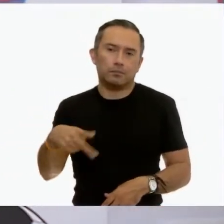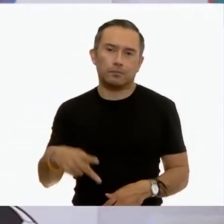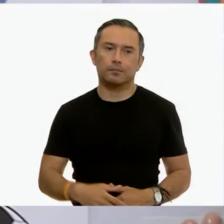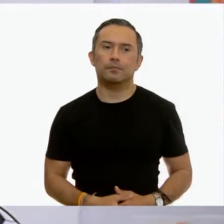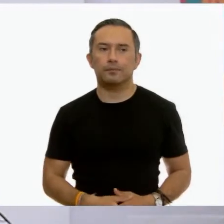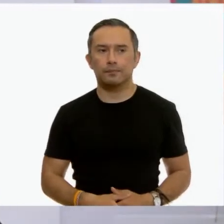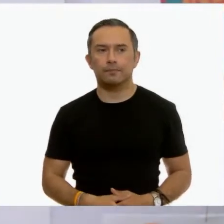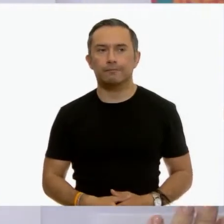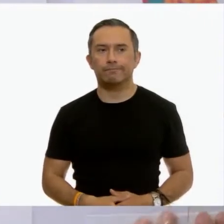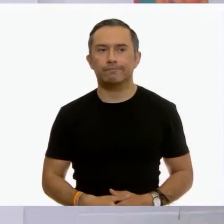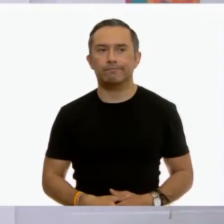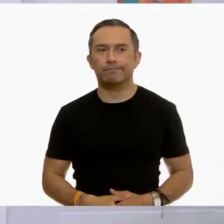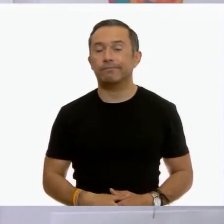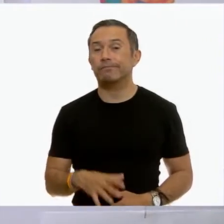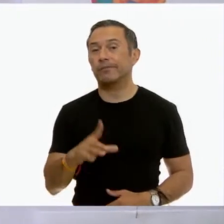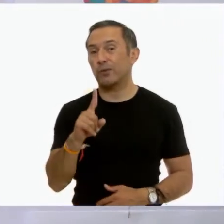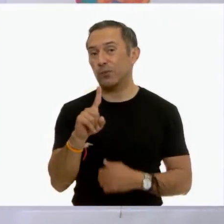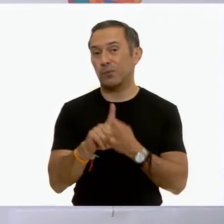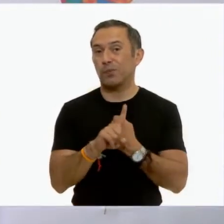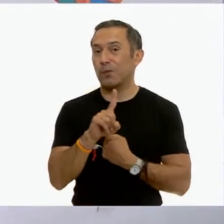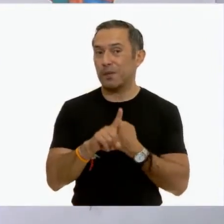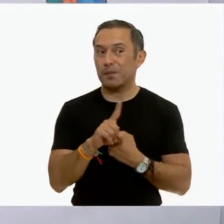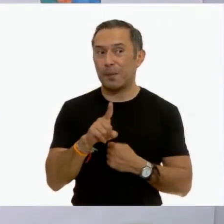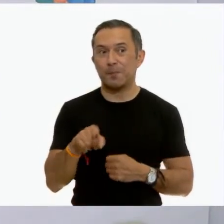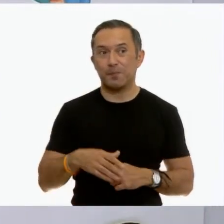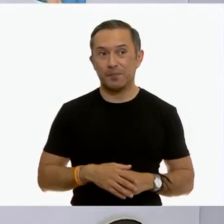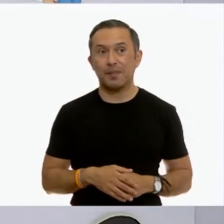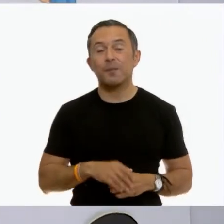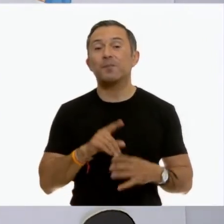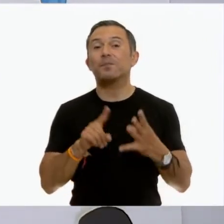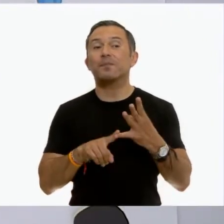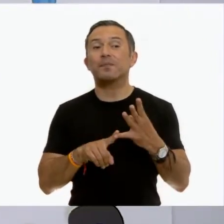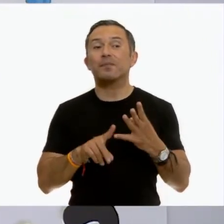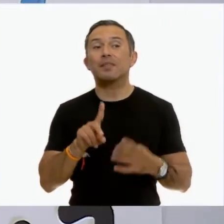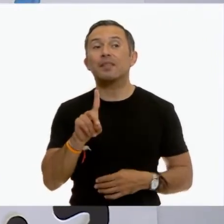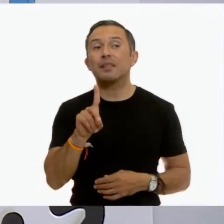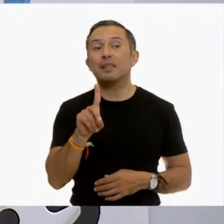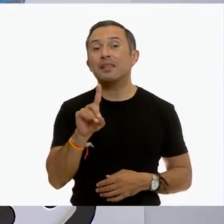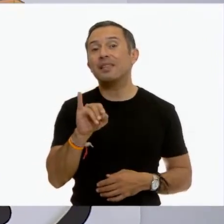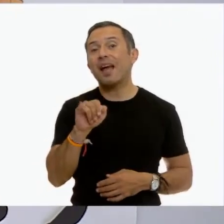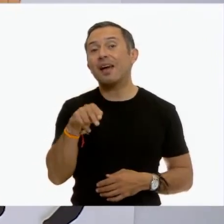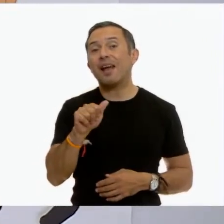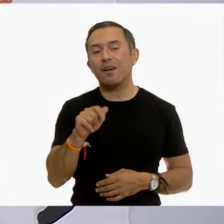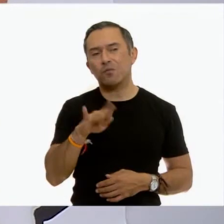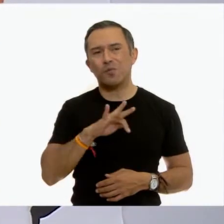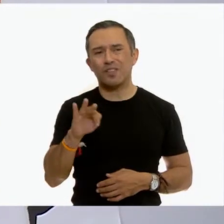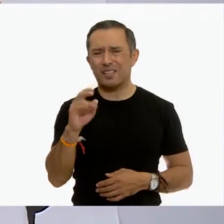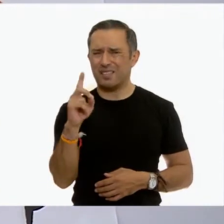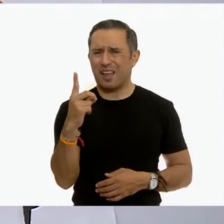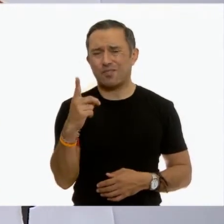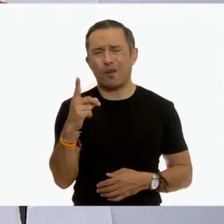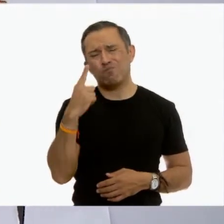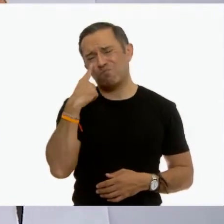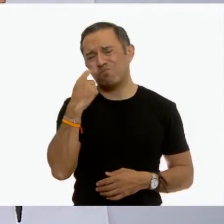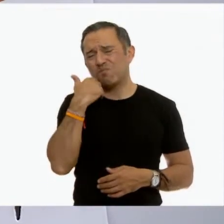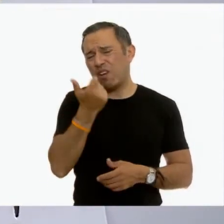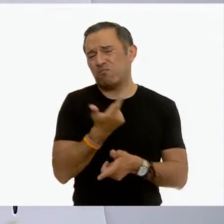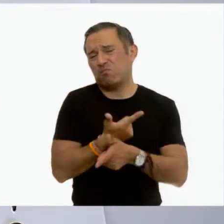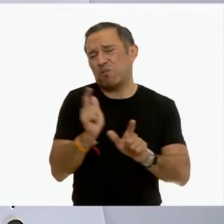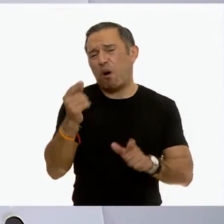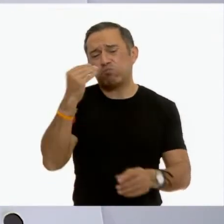Tenemos un problema, pues Diana consume todo lo que se le antoja y no sabe si esto es correcto.